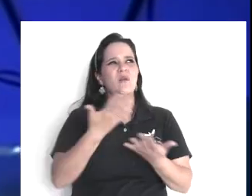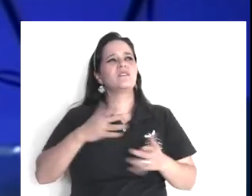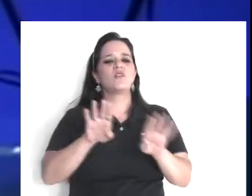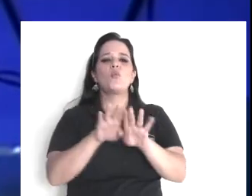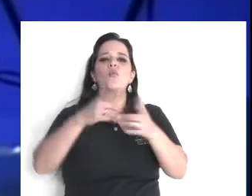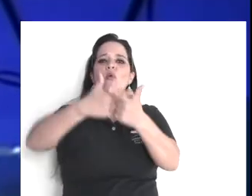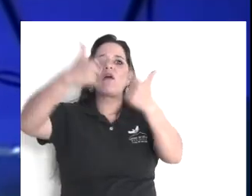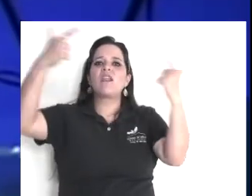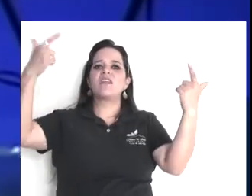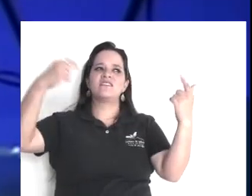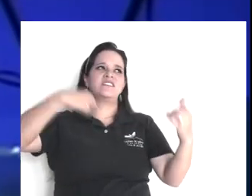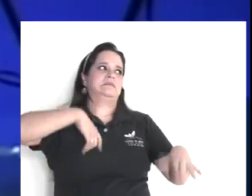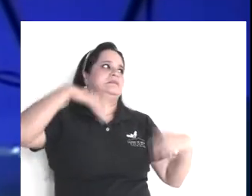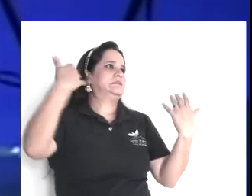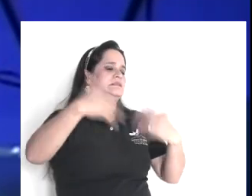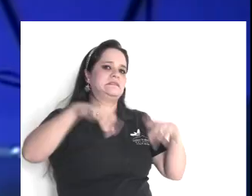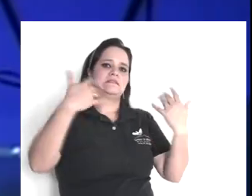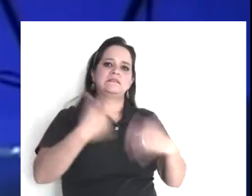en sus comentarios,